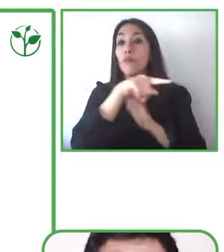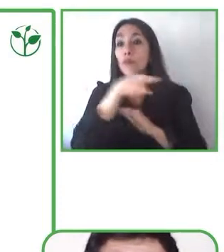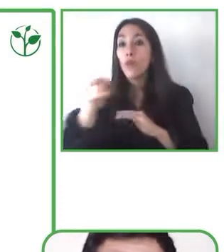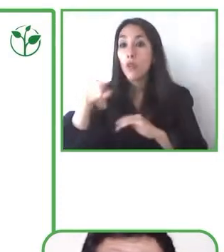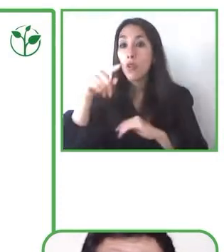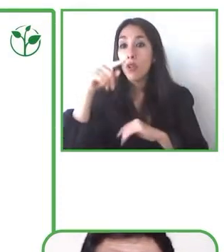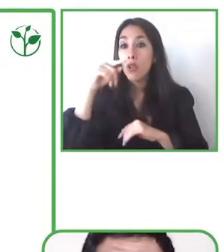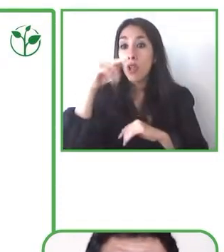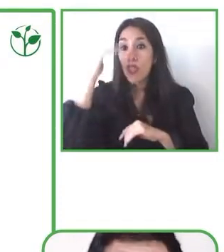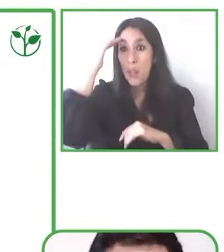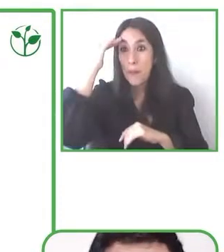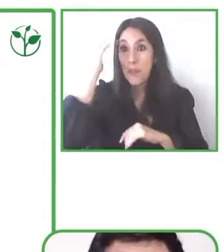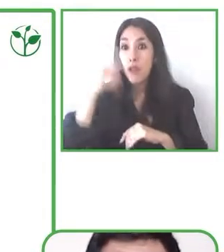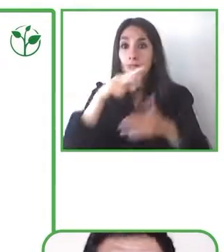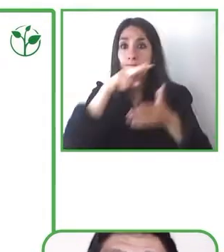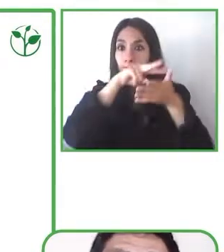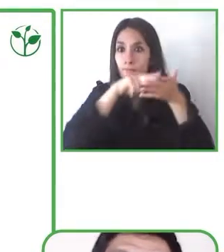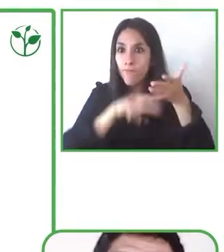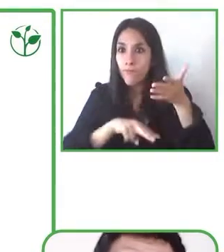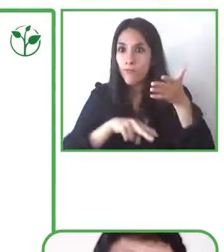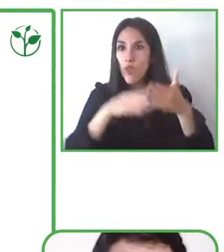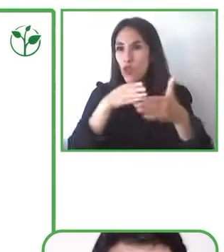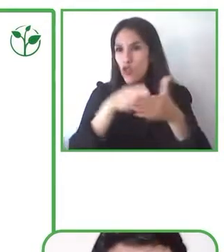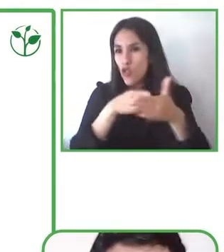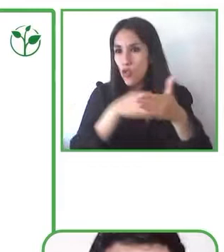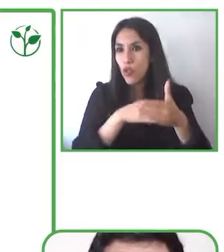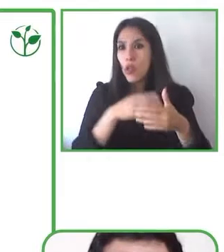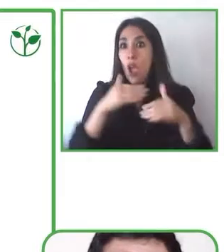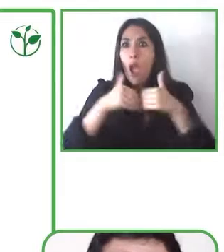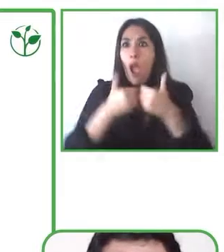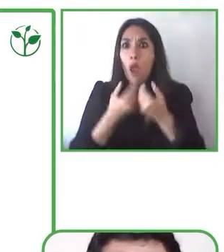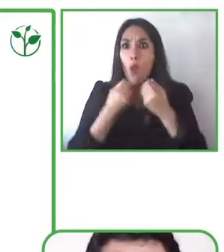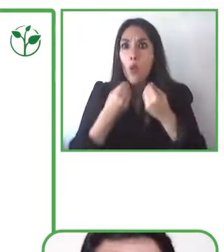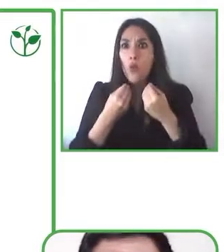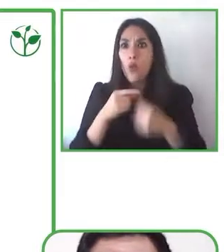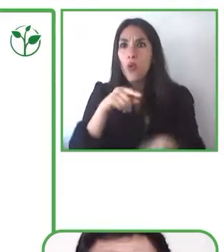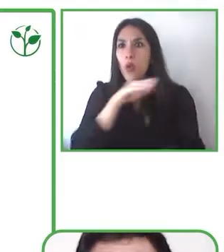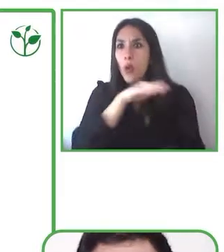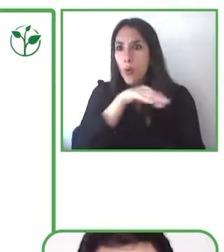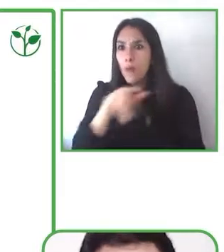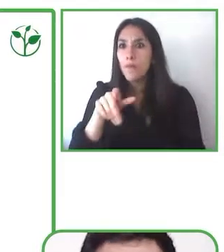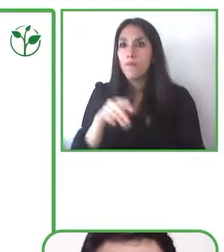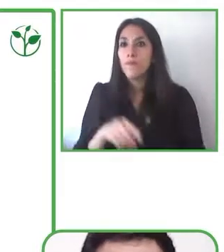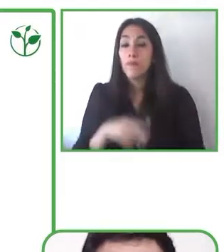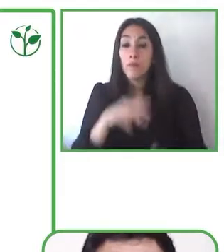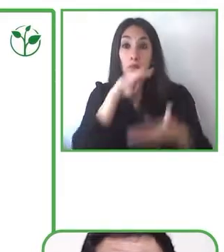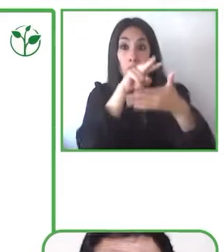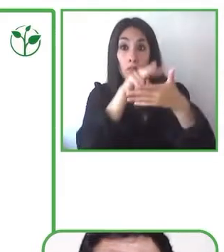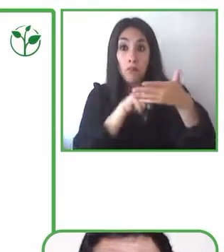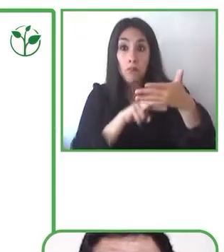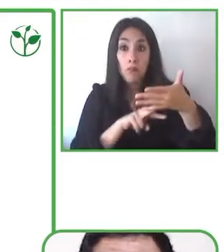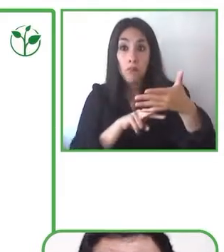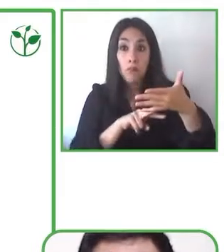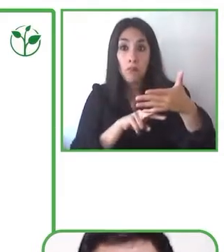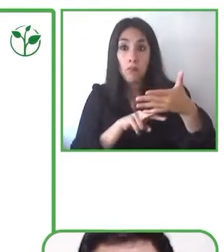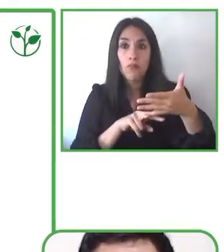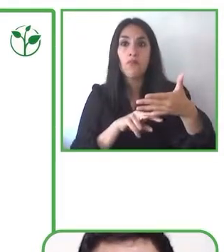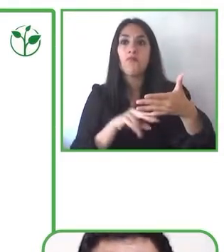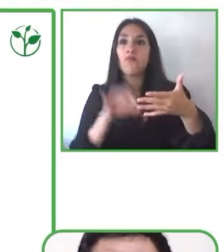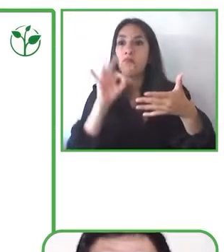niños, si bien tienen una adecuada lectura de palabras, su lectura de pseudopalabras y comprensión estaría entonces